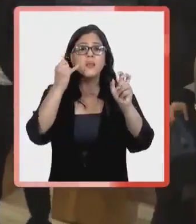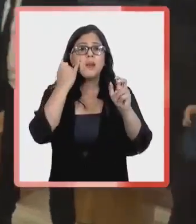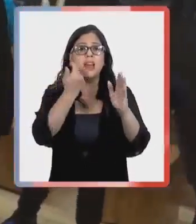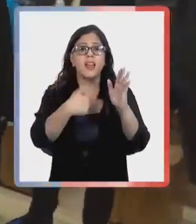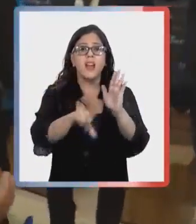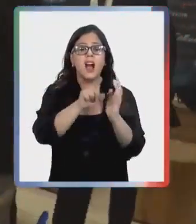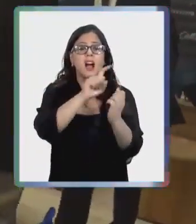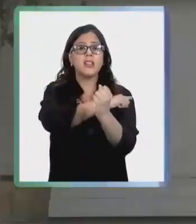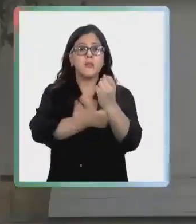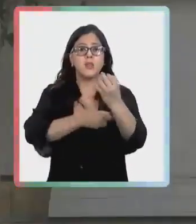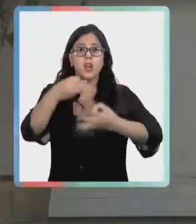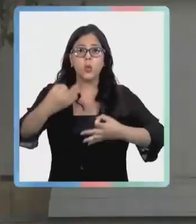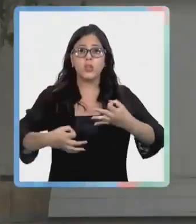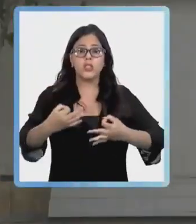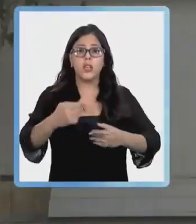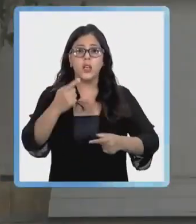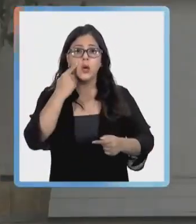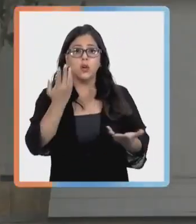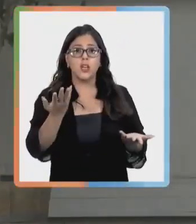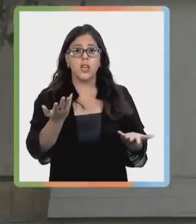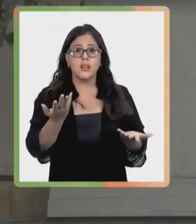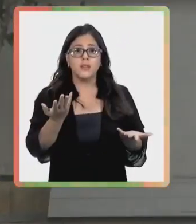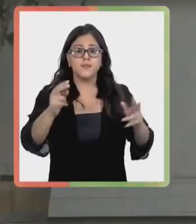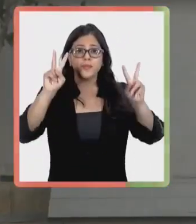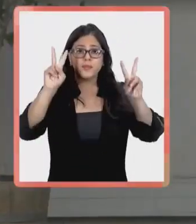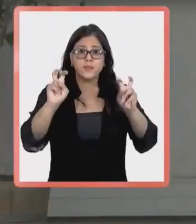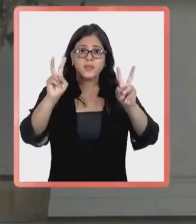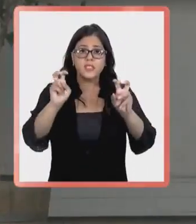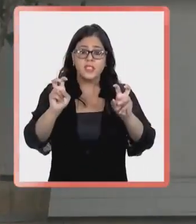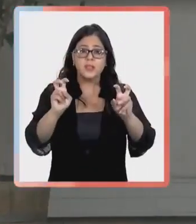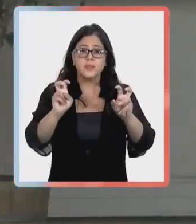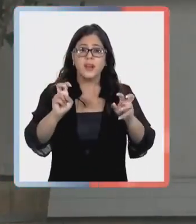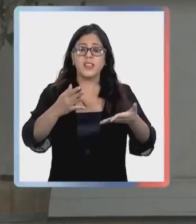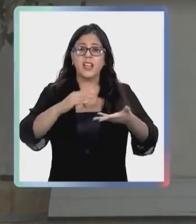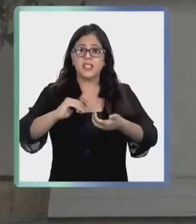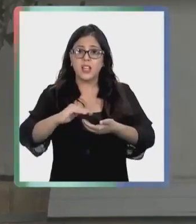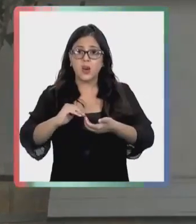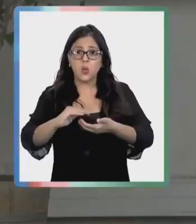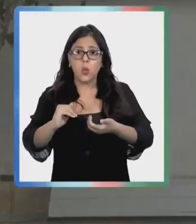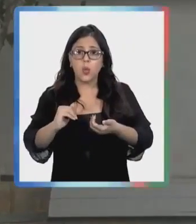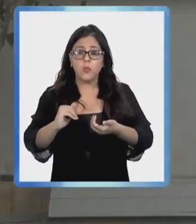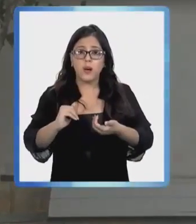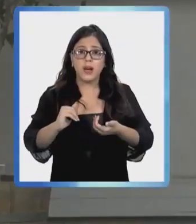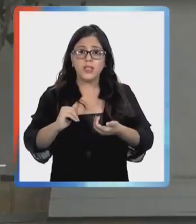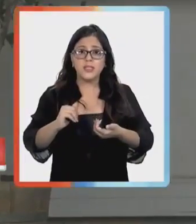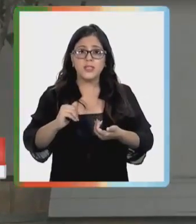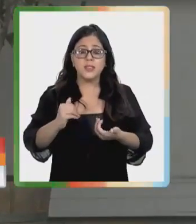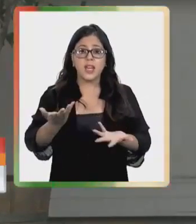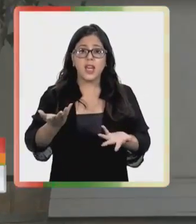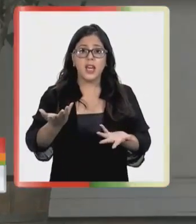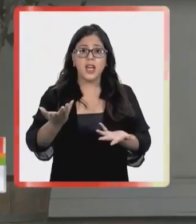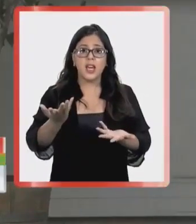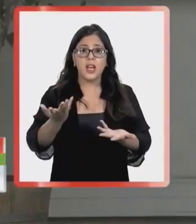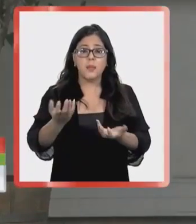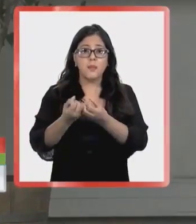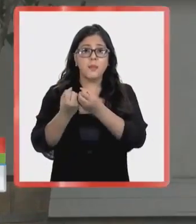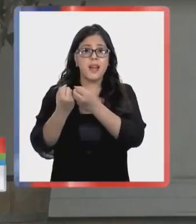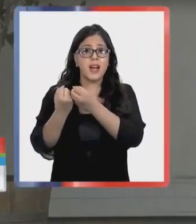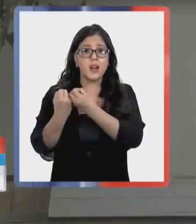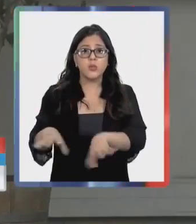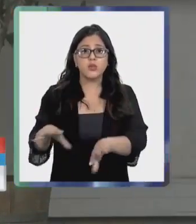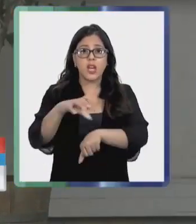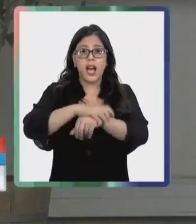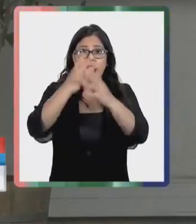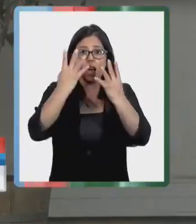judicial. La facultad del indulto de la cual he hecho uso no